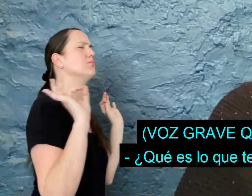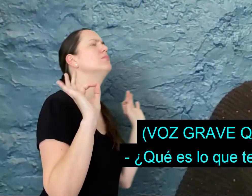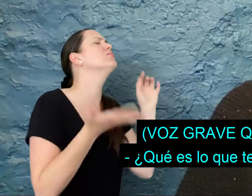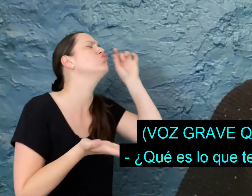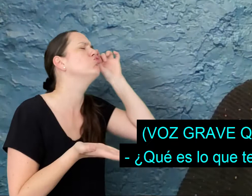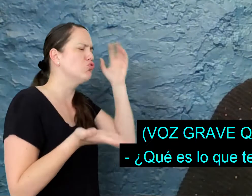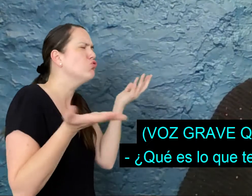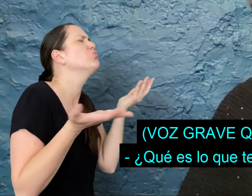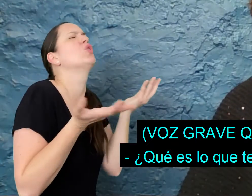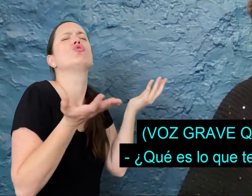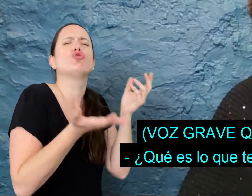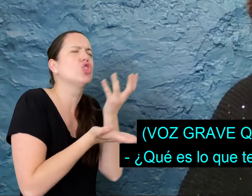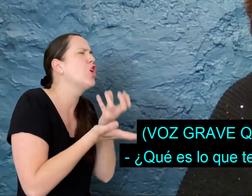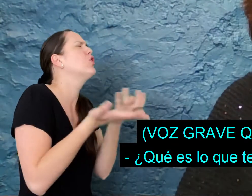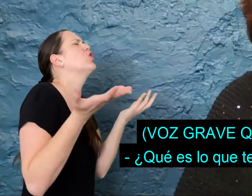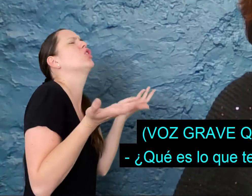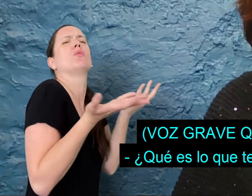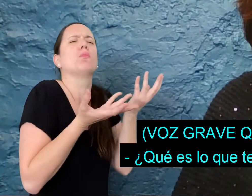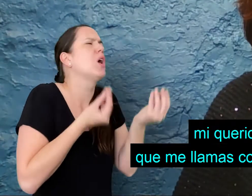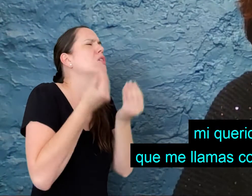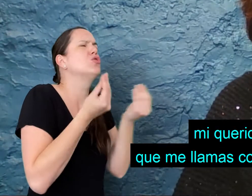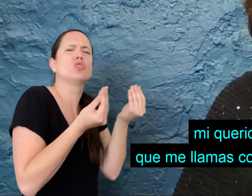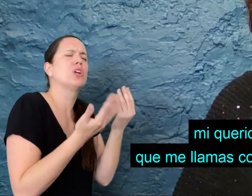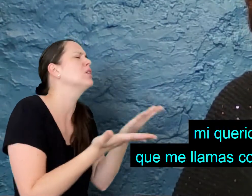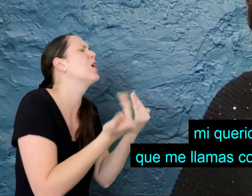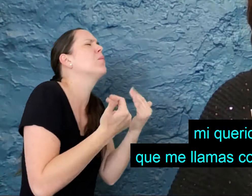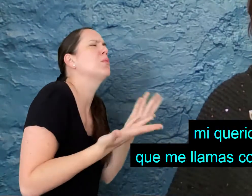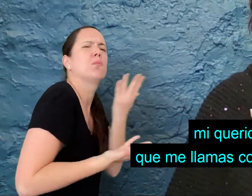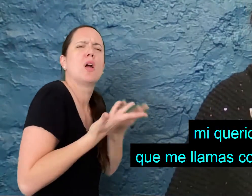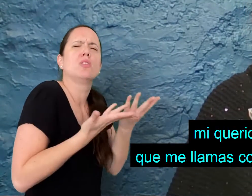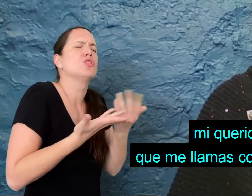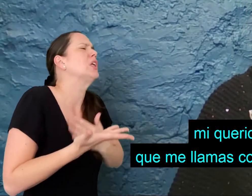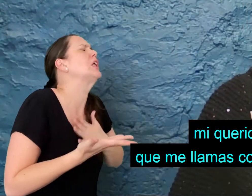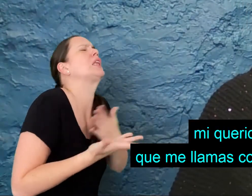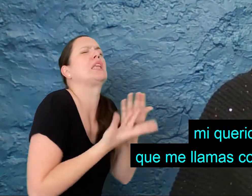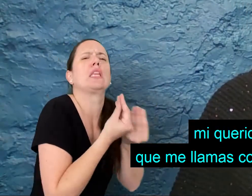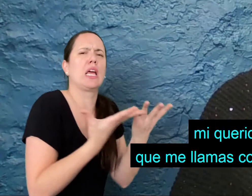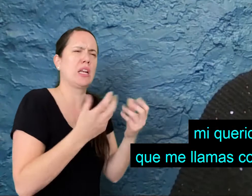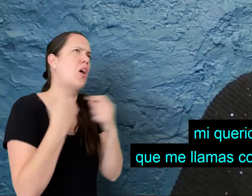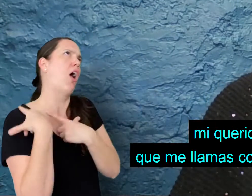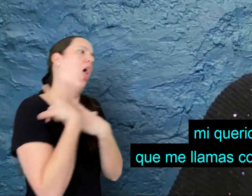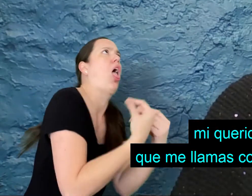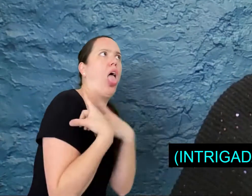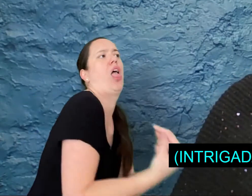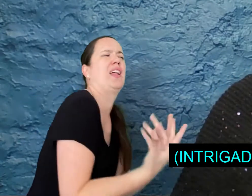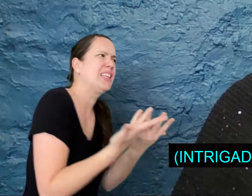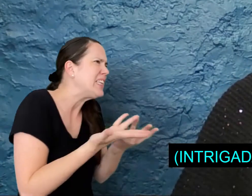¿Qué es lo que te está ocurriendo, mi querido sol, que me llamas con tanto amuro?